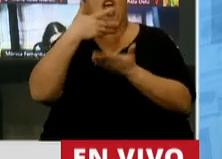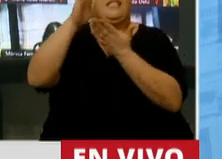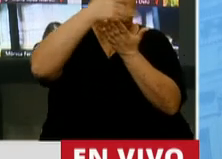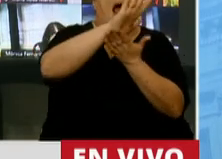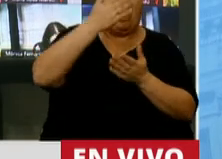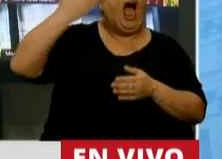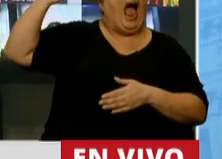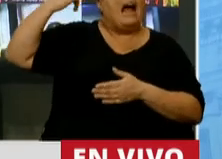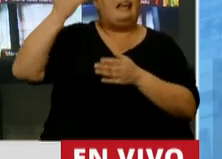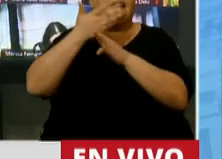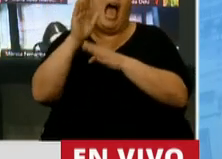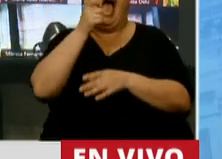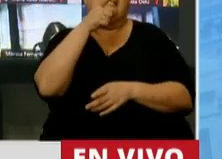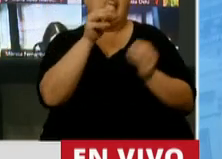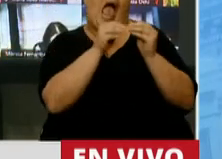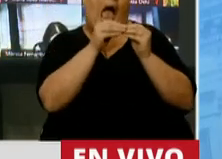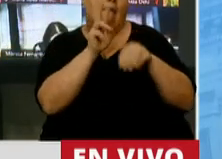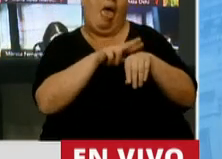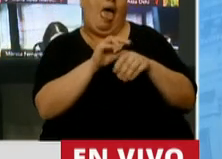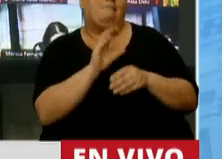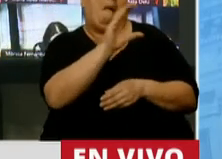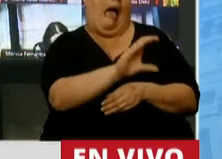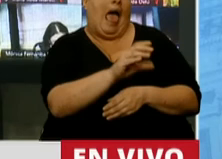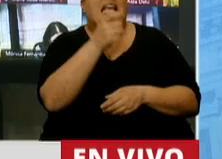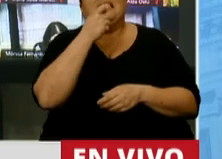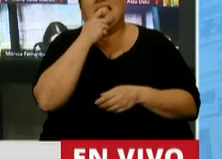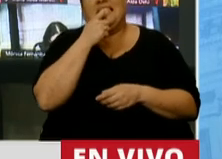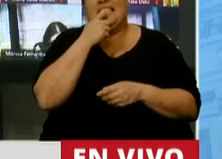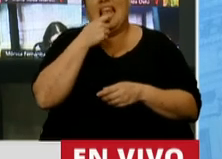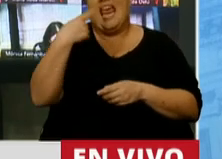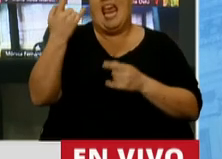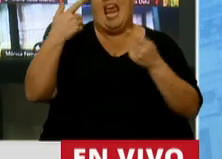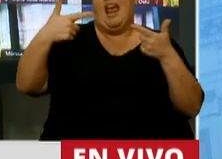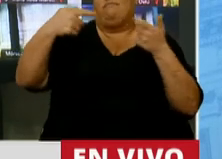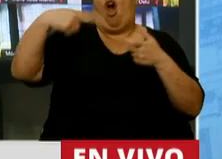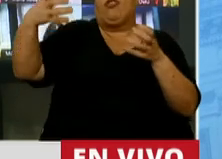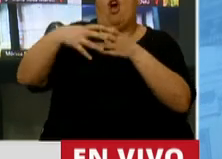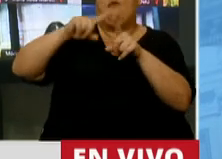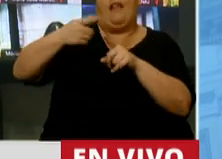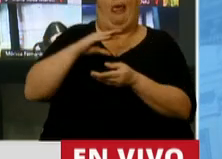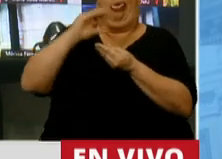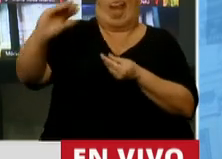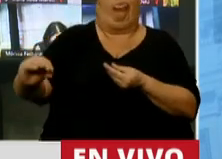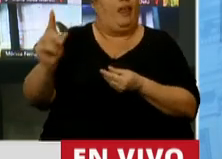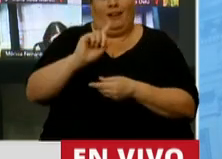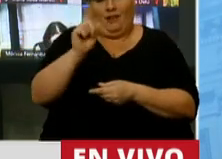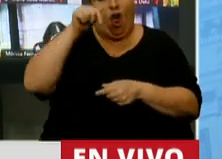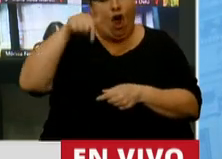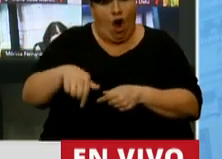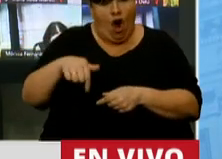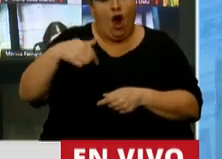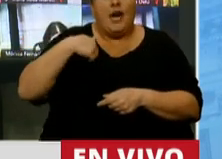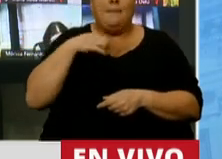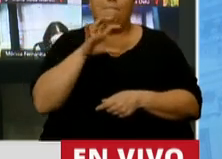años anteriores, que si eras amigo te dábamos más, si eras de otro partido recibías mucho menos. Hoy